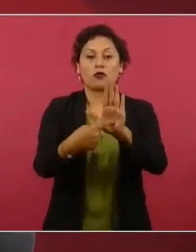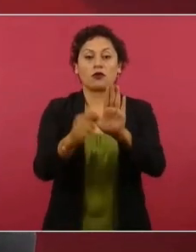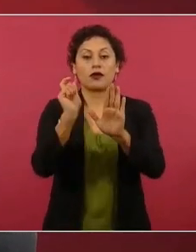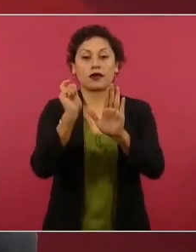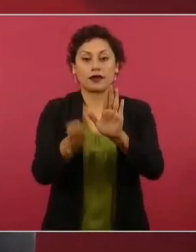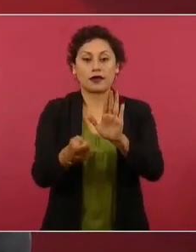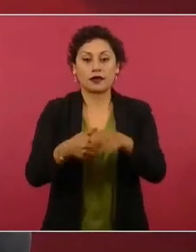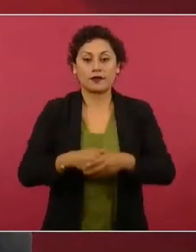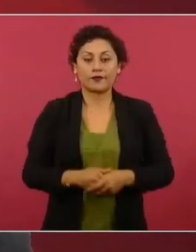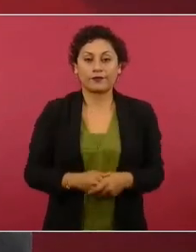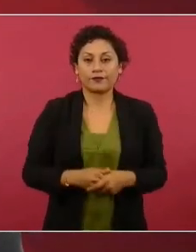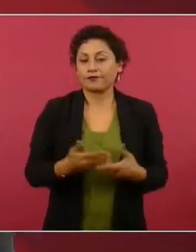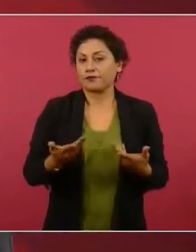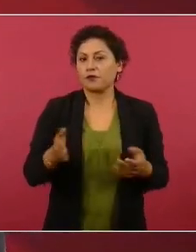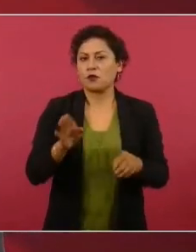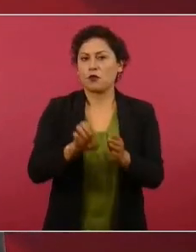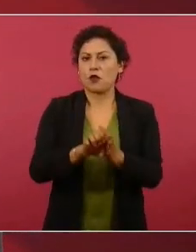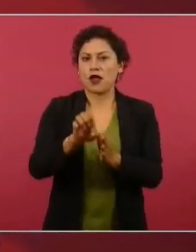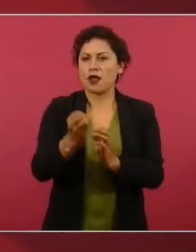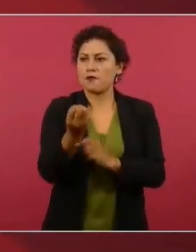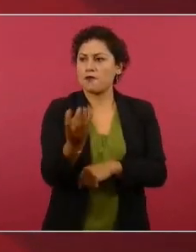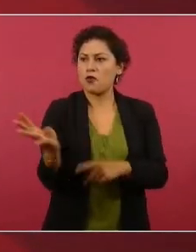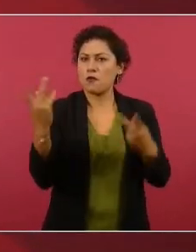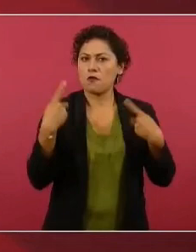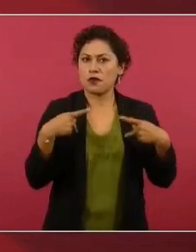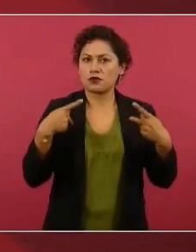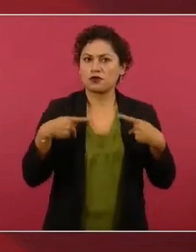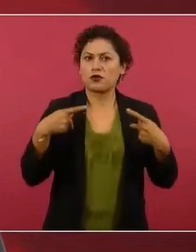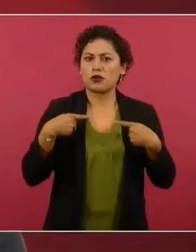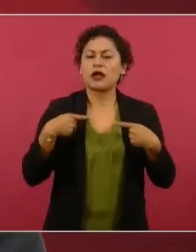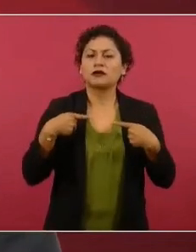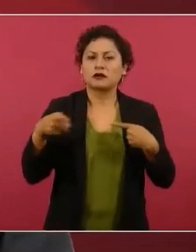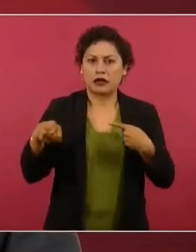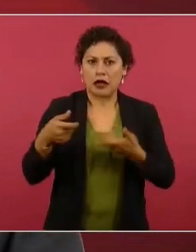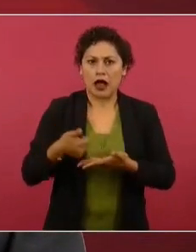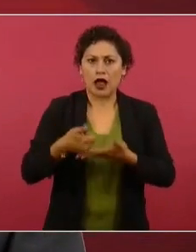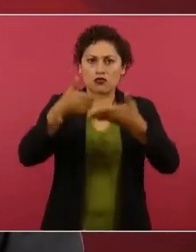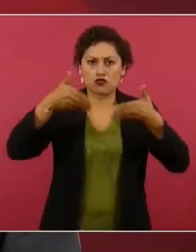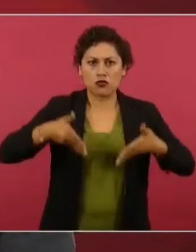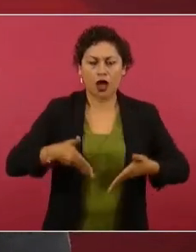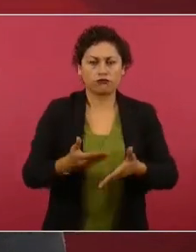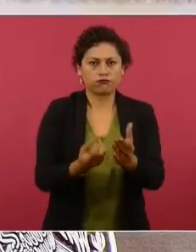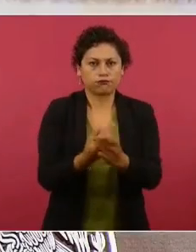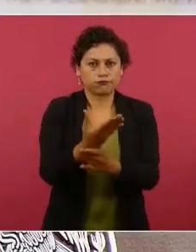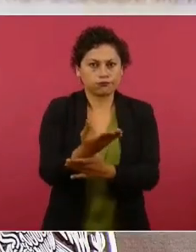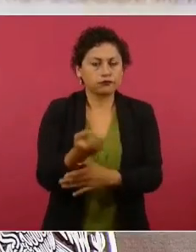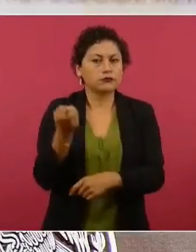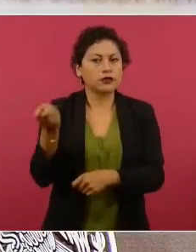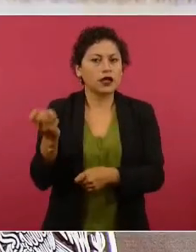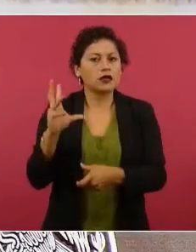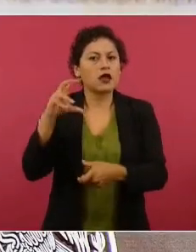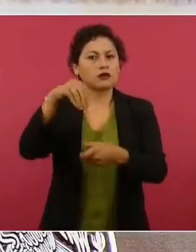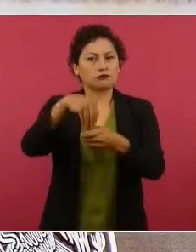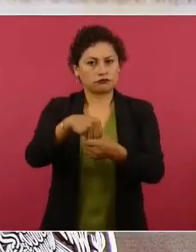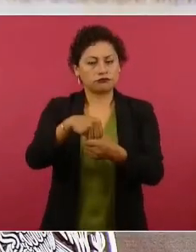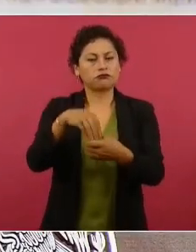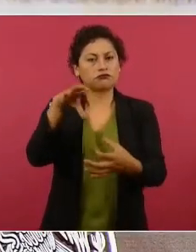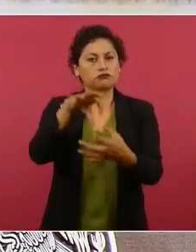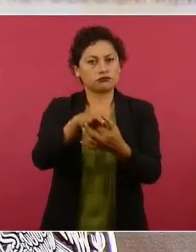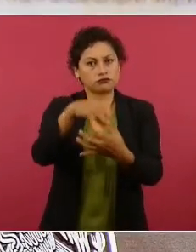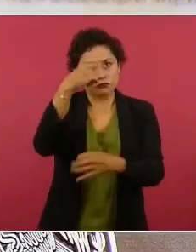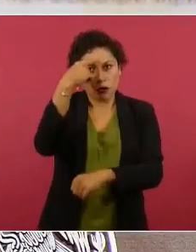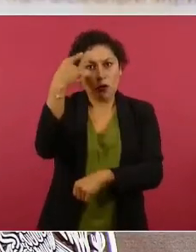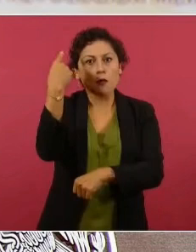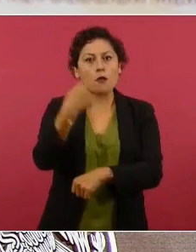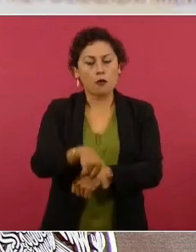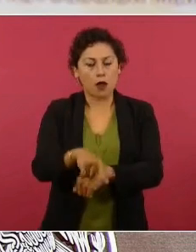las parteras están integradas desde hace 43 años en el proceso y en el modelo de atención integral a la